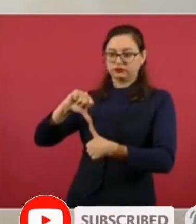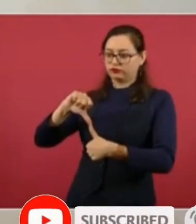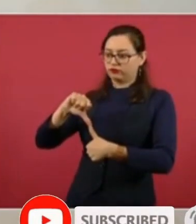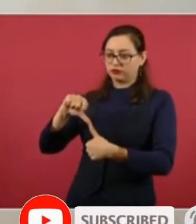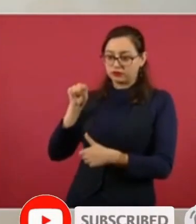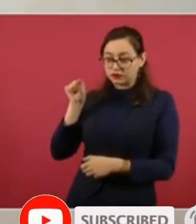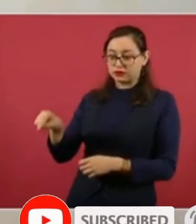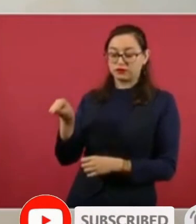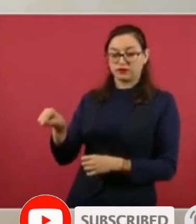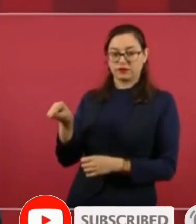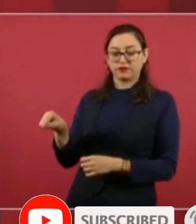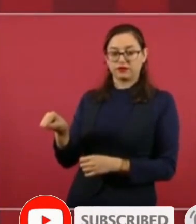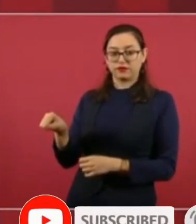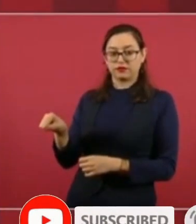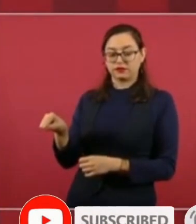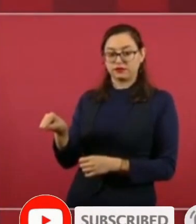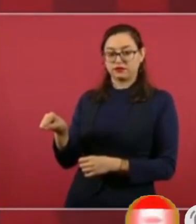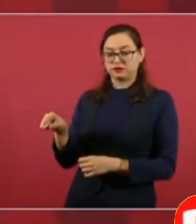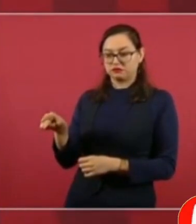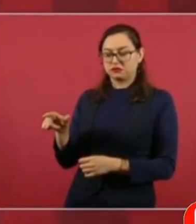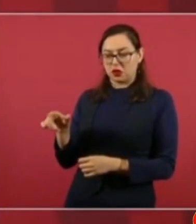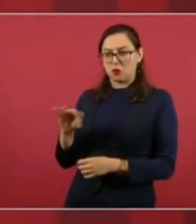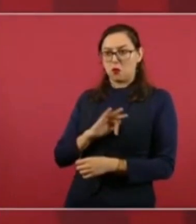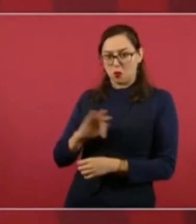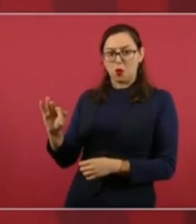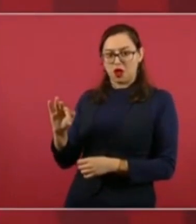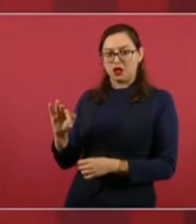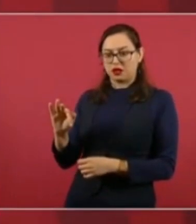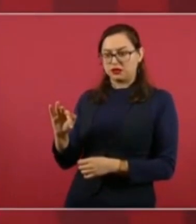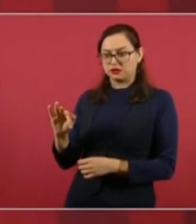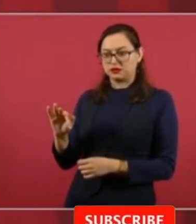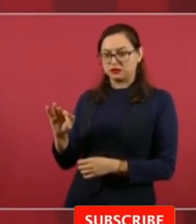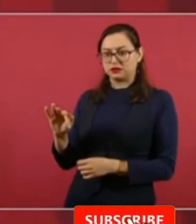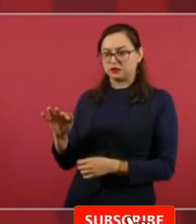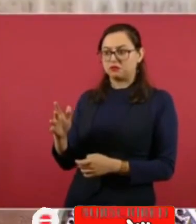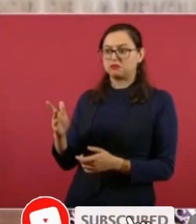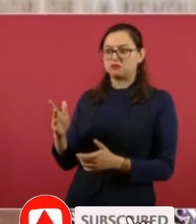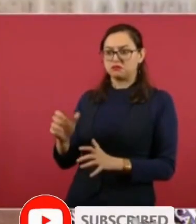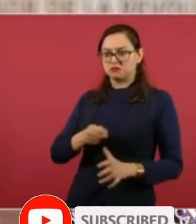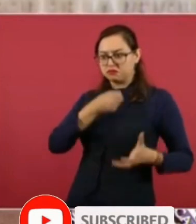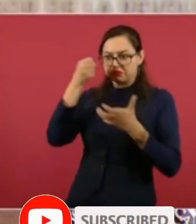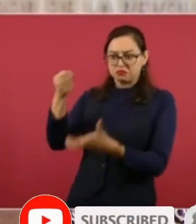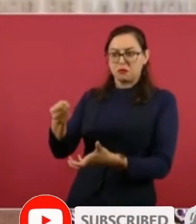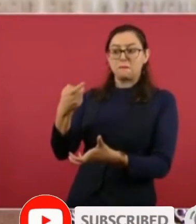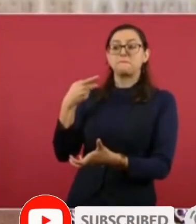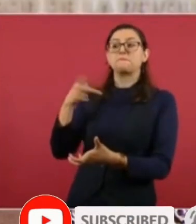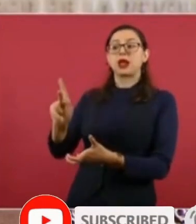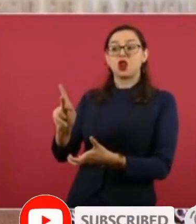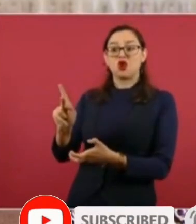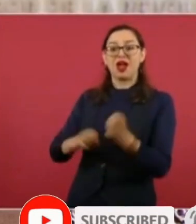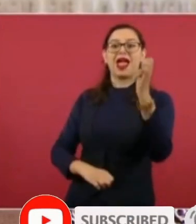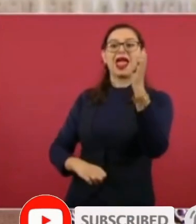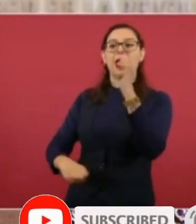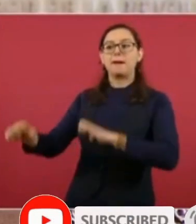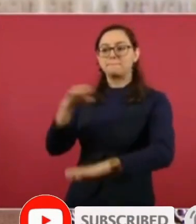impulsar las inversiones para que se establezcan empresas y que de esa manera